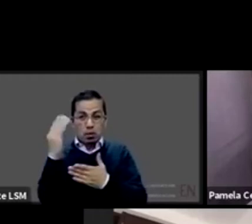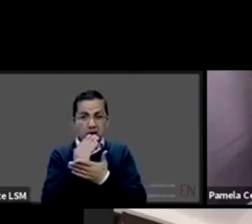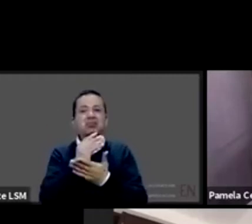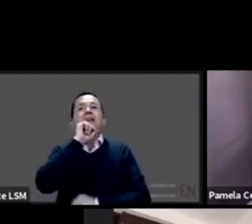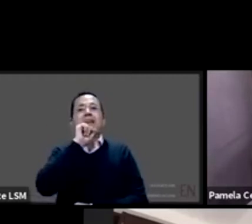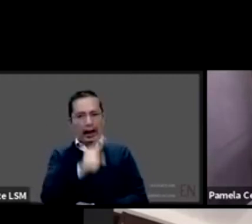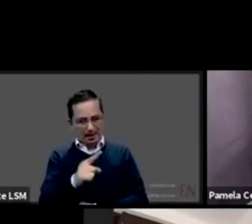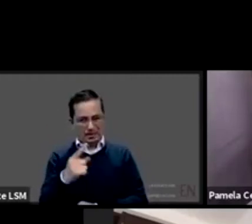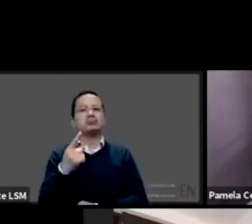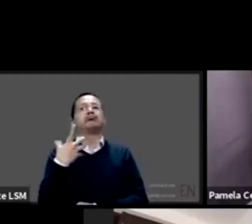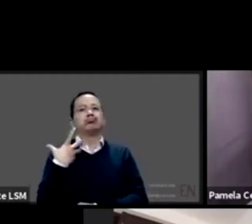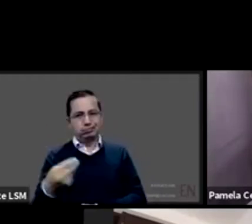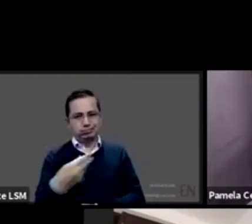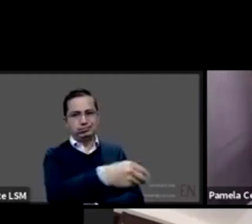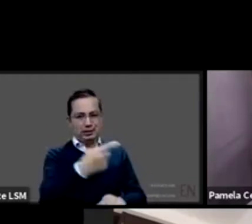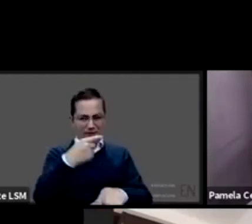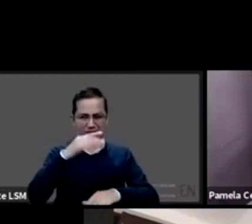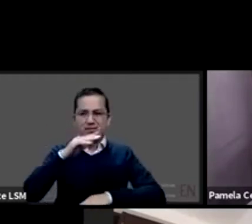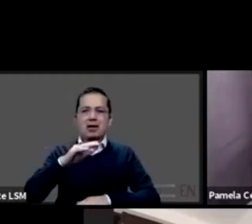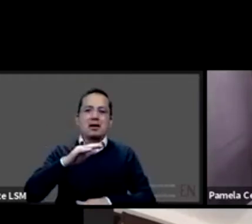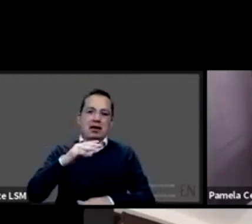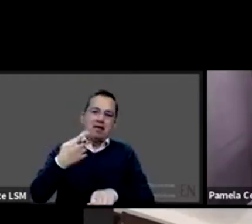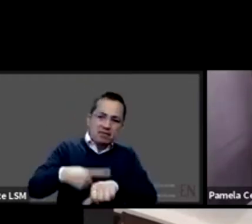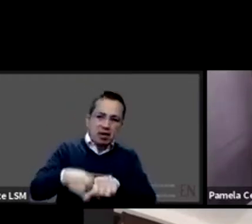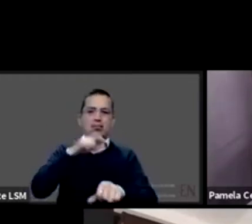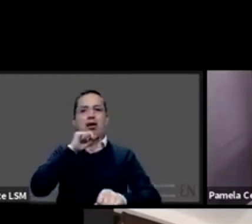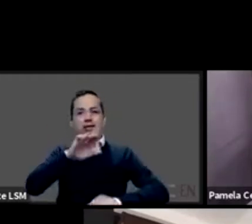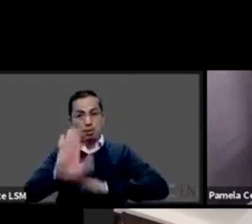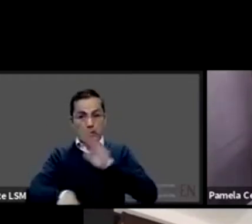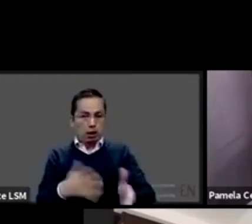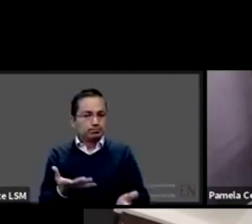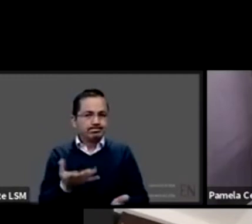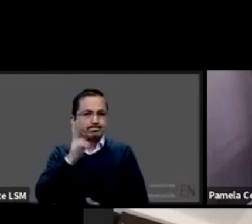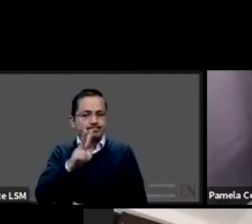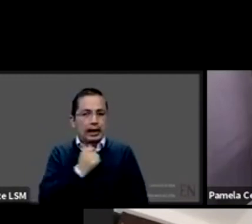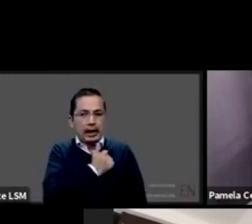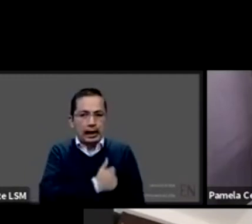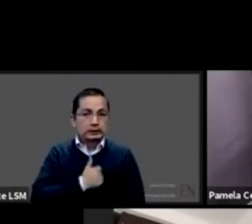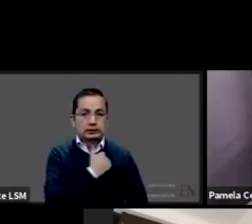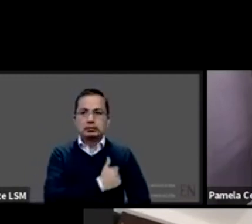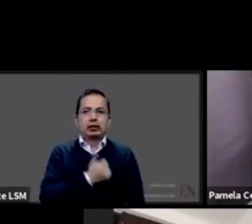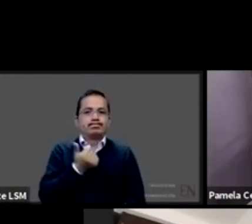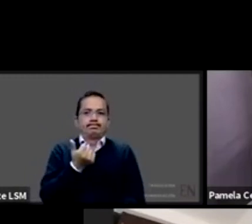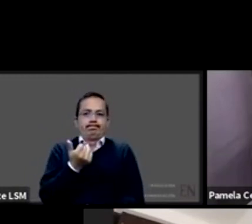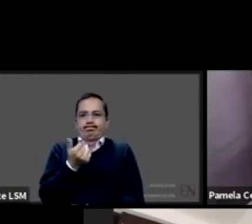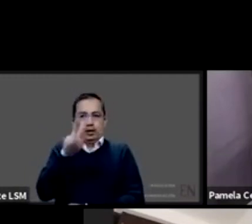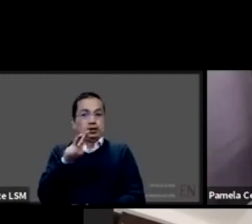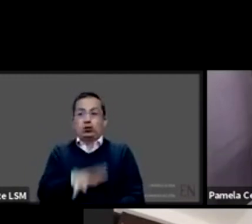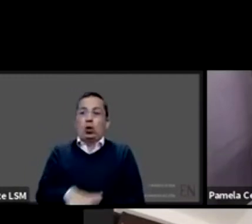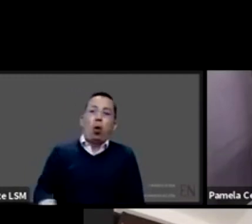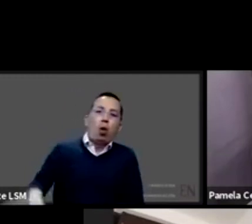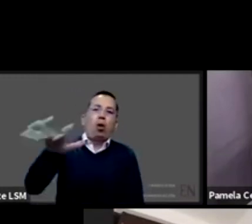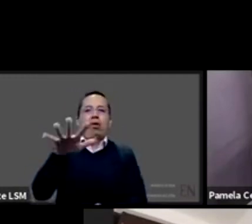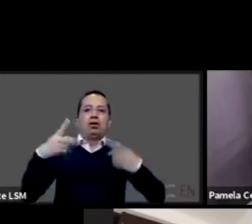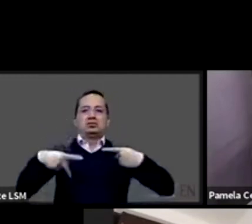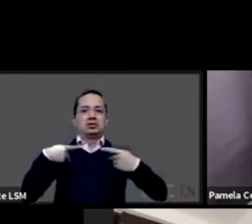defunciones lamentables en estos grupos de edad. También,